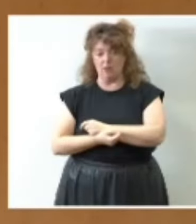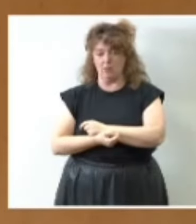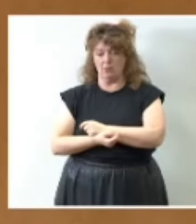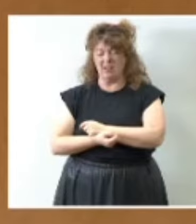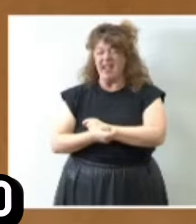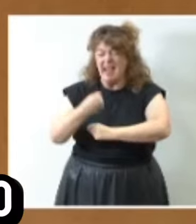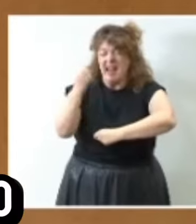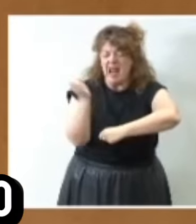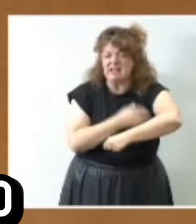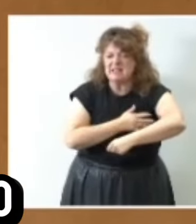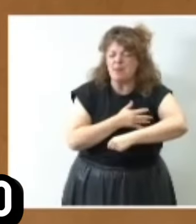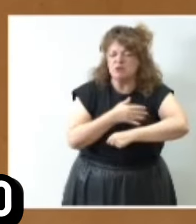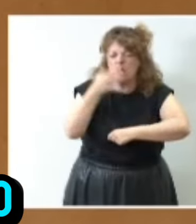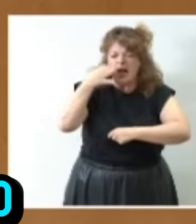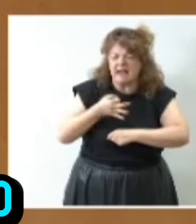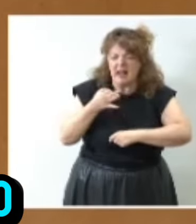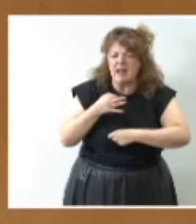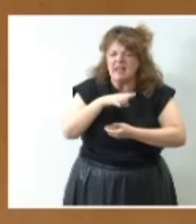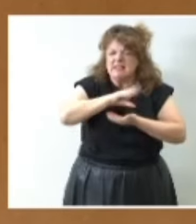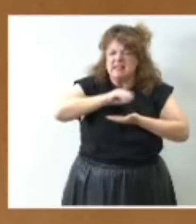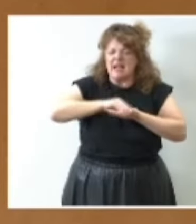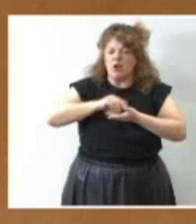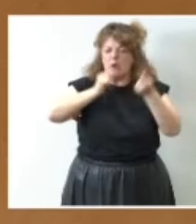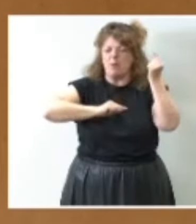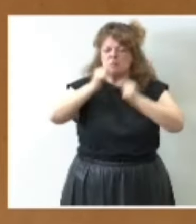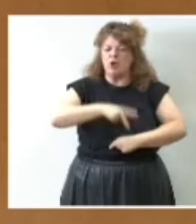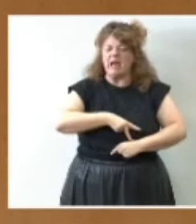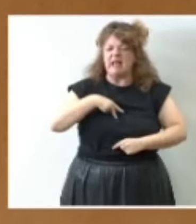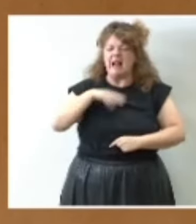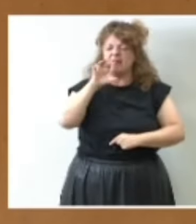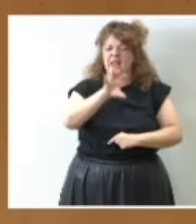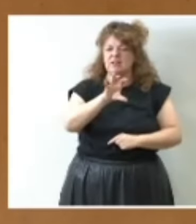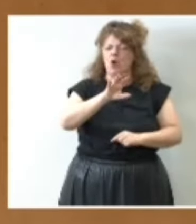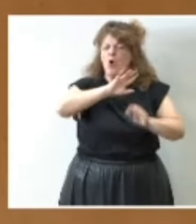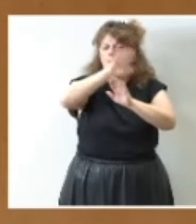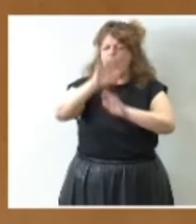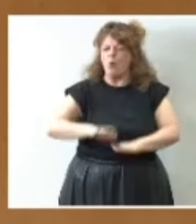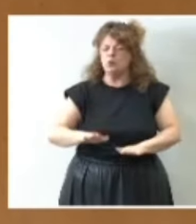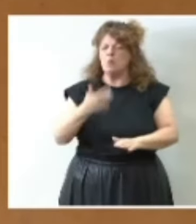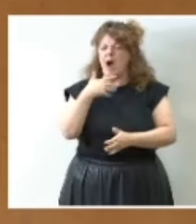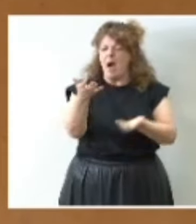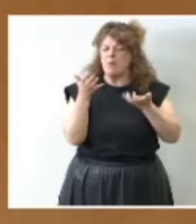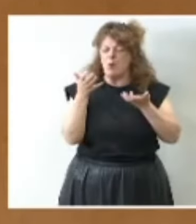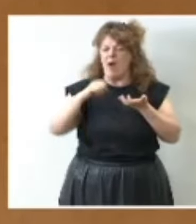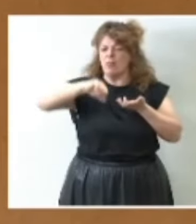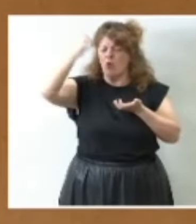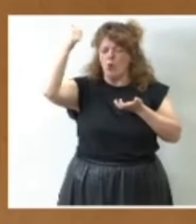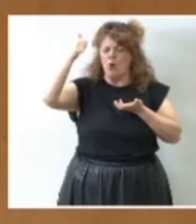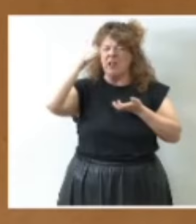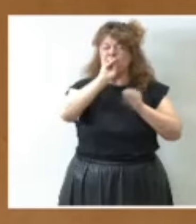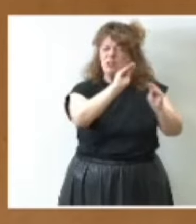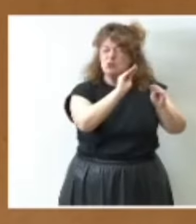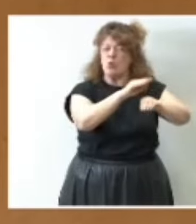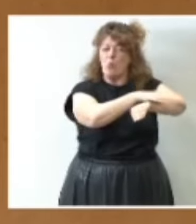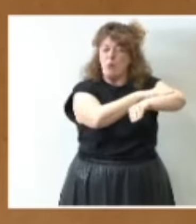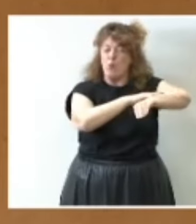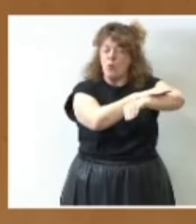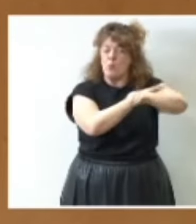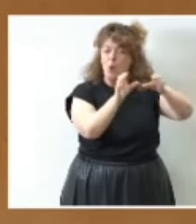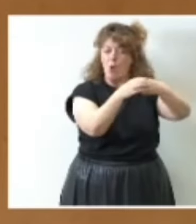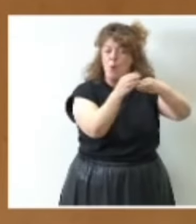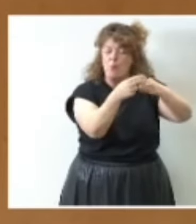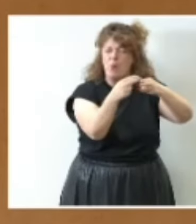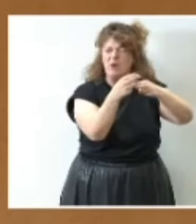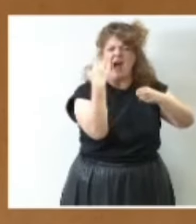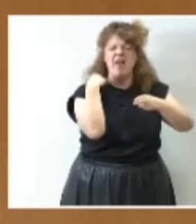inversiones reales recogía el presupuesto general del estado último aprobado por un gobierno de su partido? pues algo